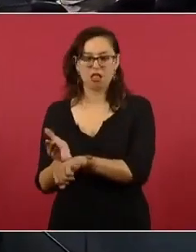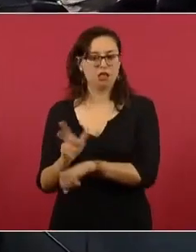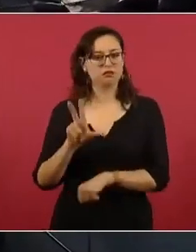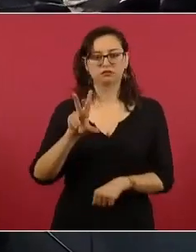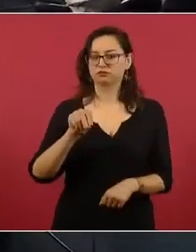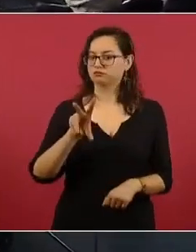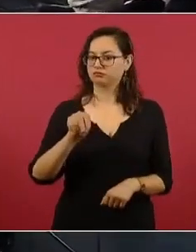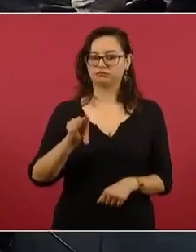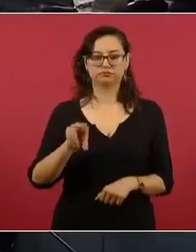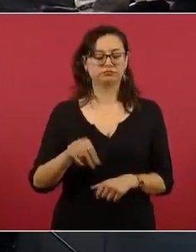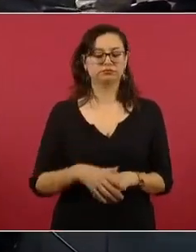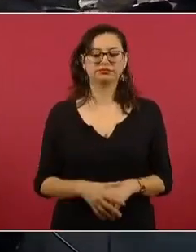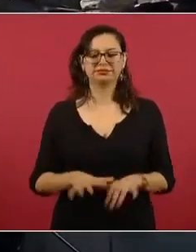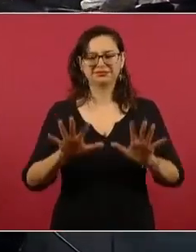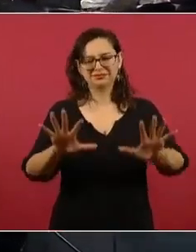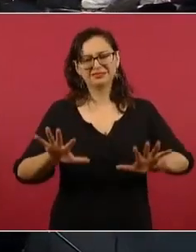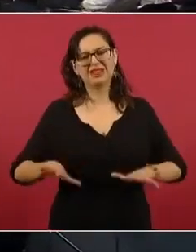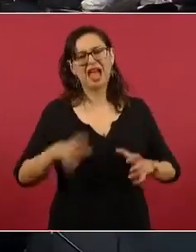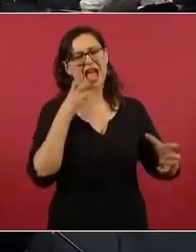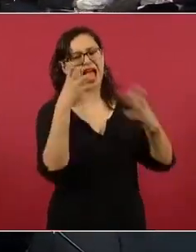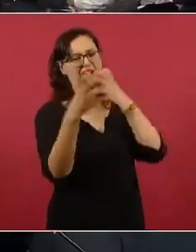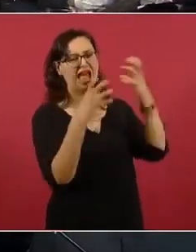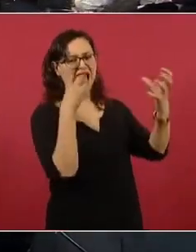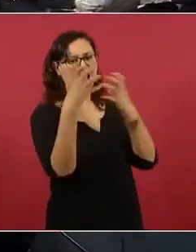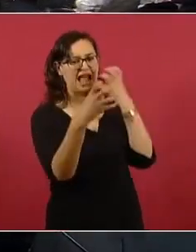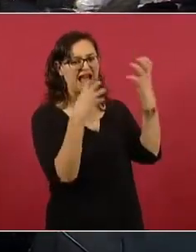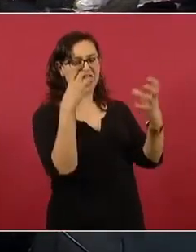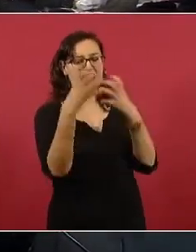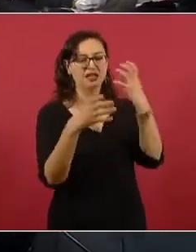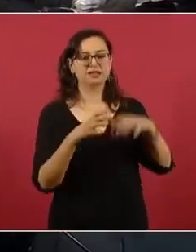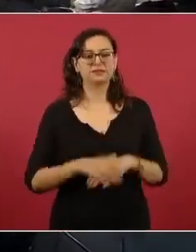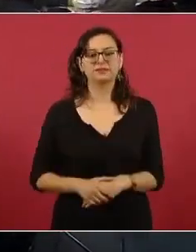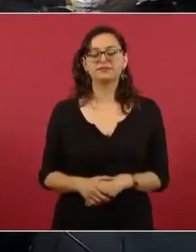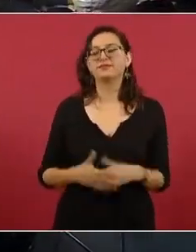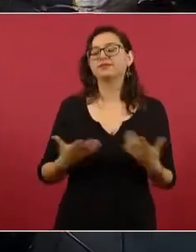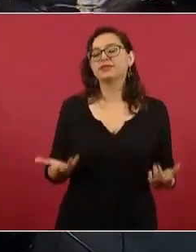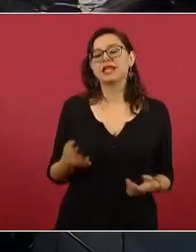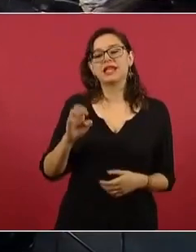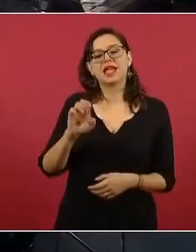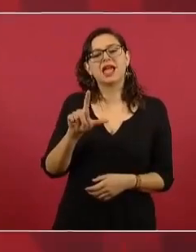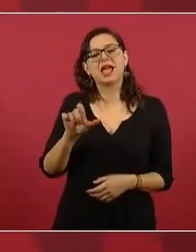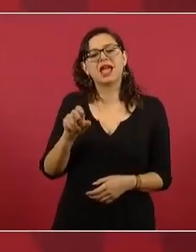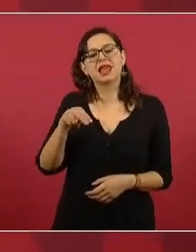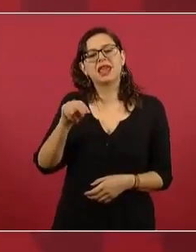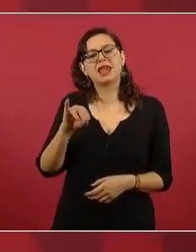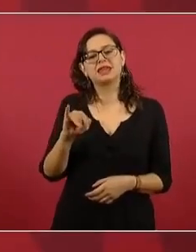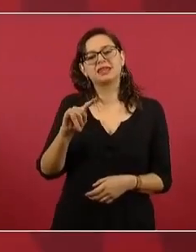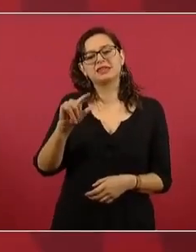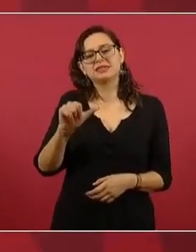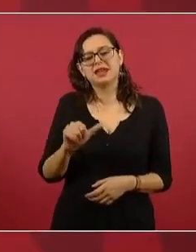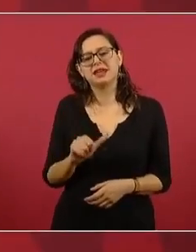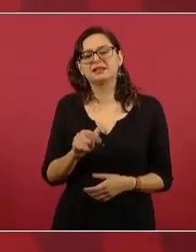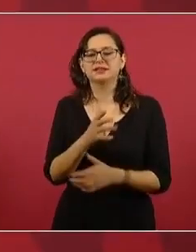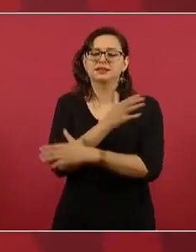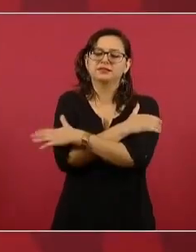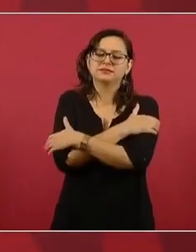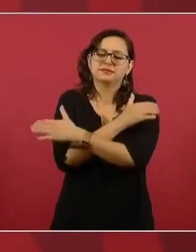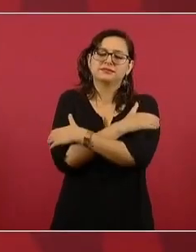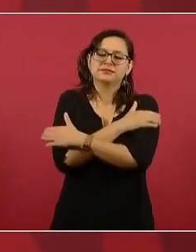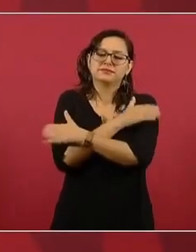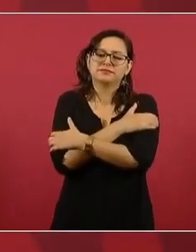Miren, Helenita, un abrazo cariñoso, la